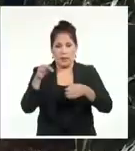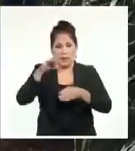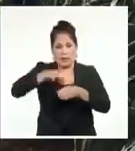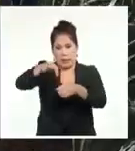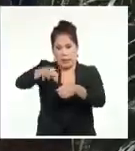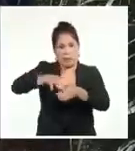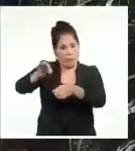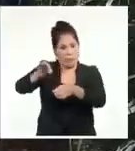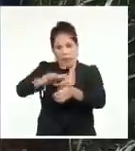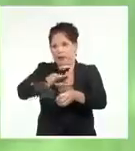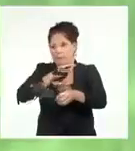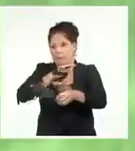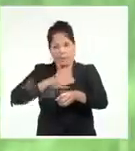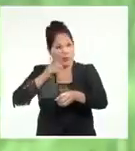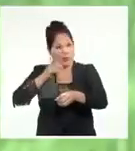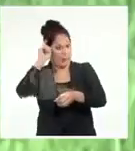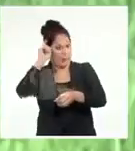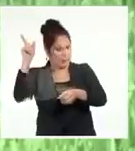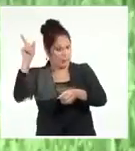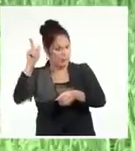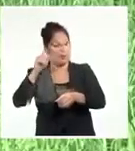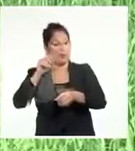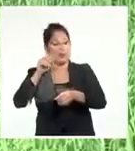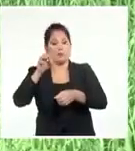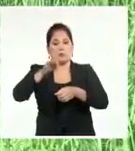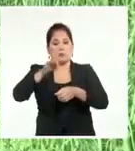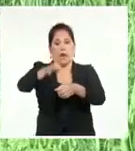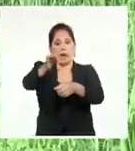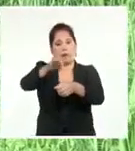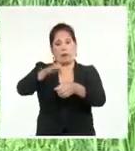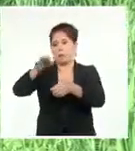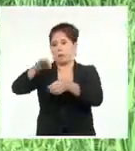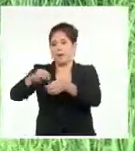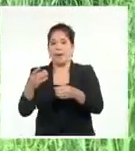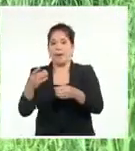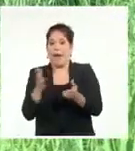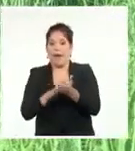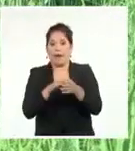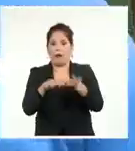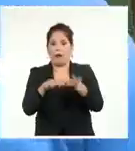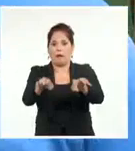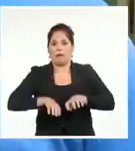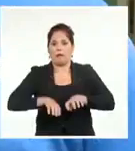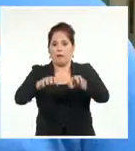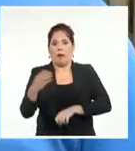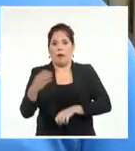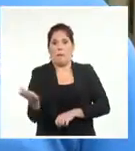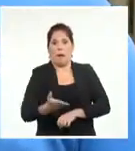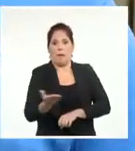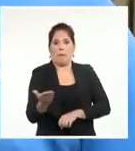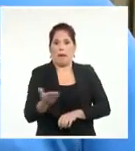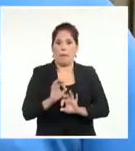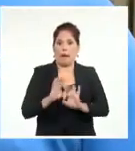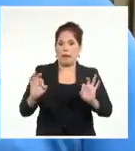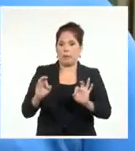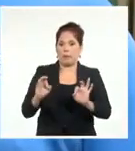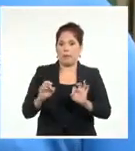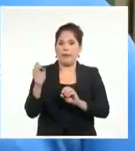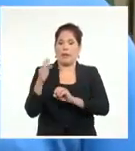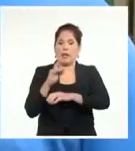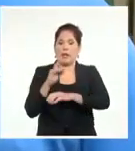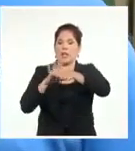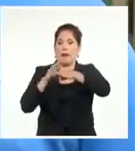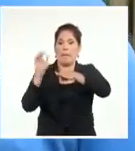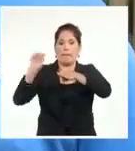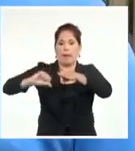yo digo por mi experiencia, un bloque de caña que le faltó estos insumos necesarios para la caña y pudiera cogerla a